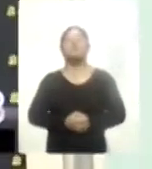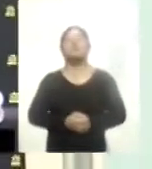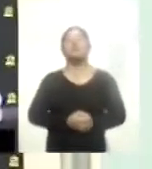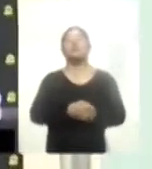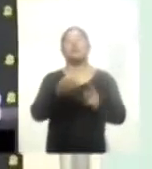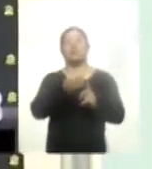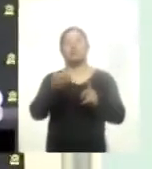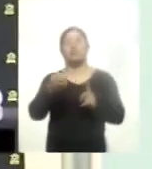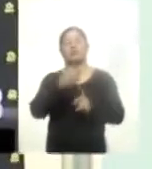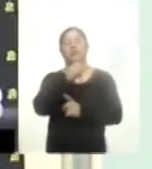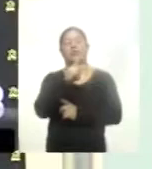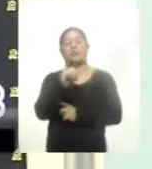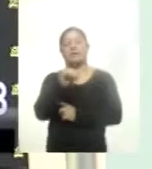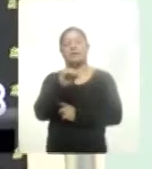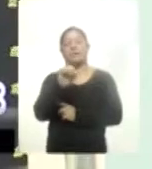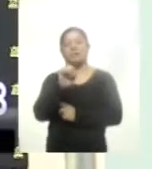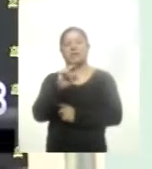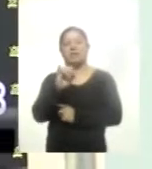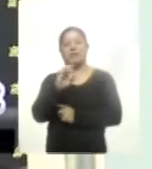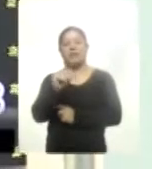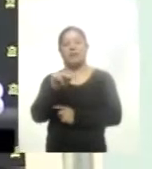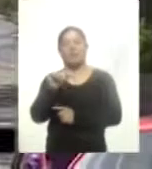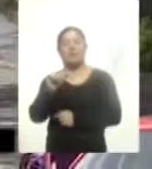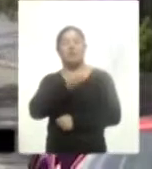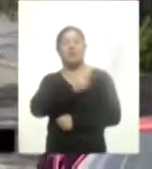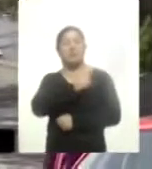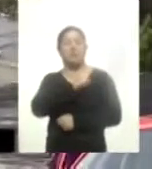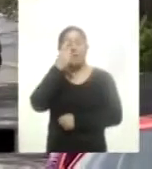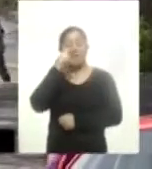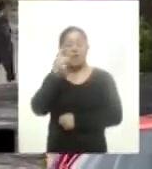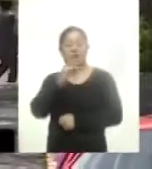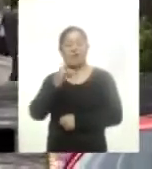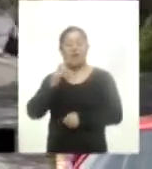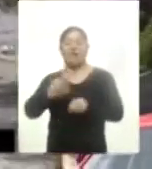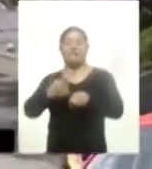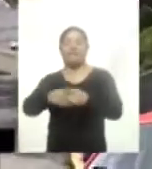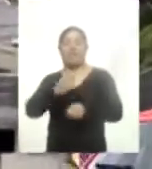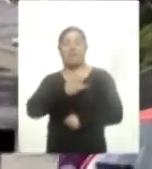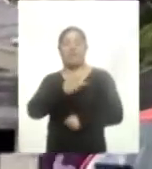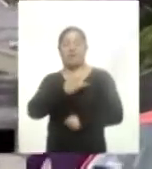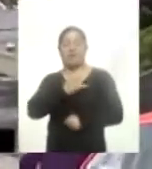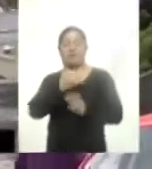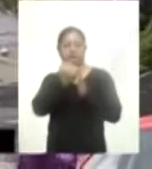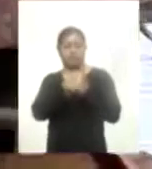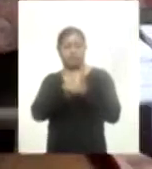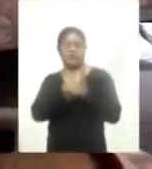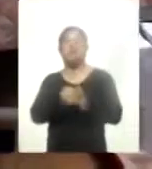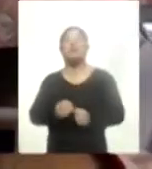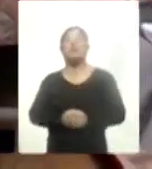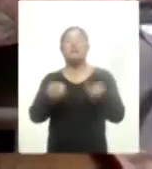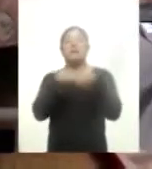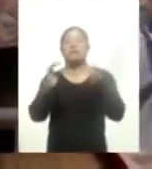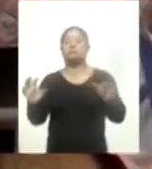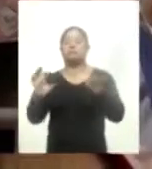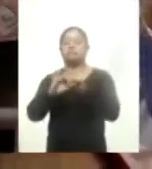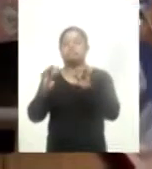de la Salud para disminuir las enfermedades cardiometabólicas en el primer nivel de atención y vincular a la salud mental con la atención de